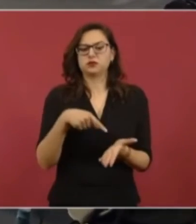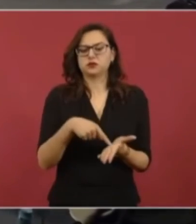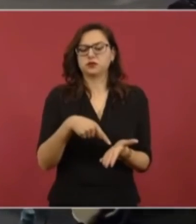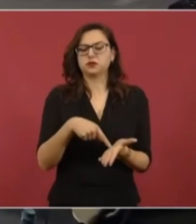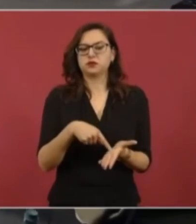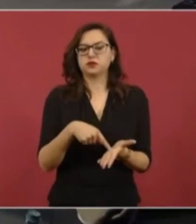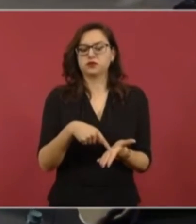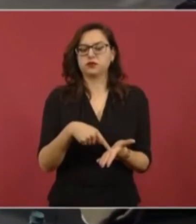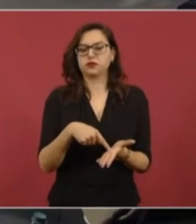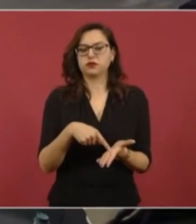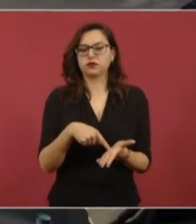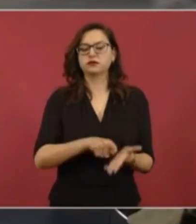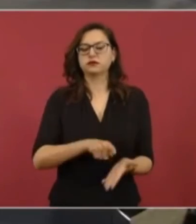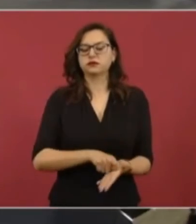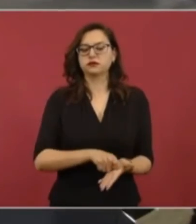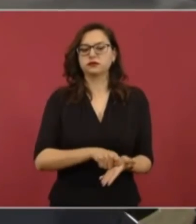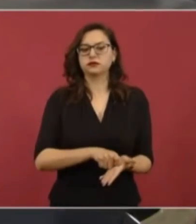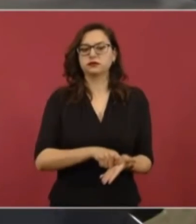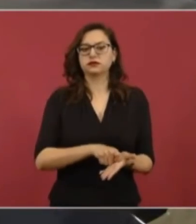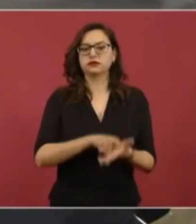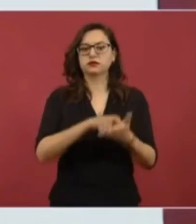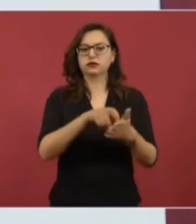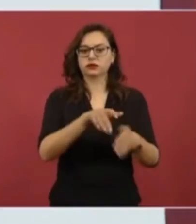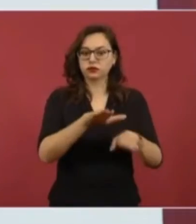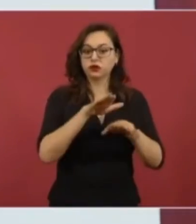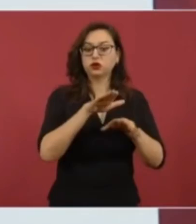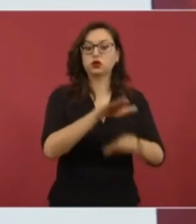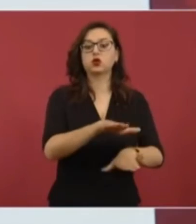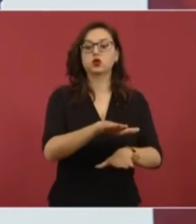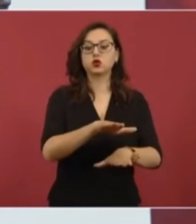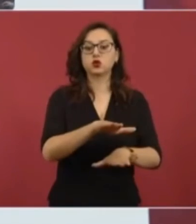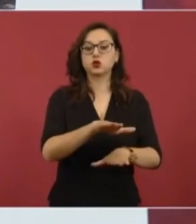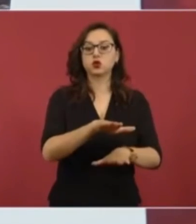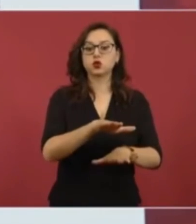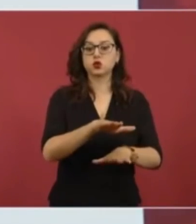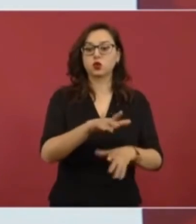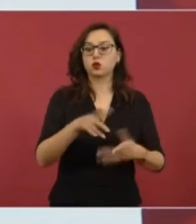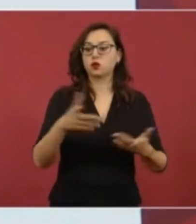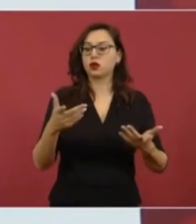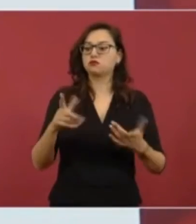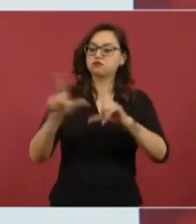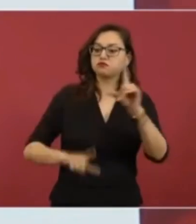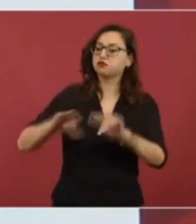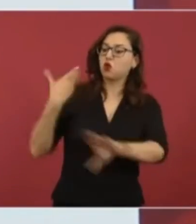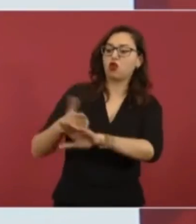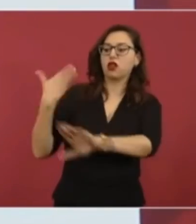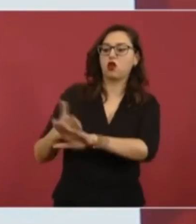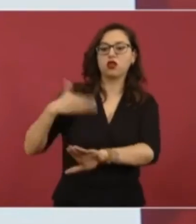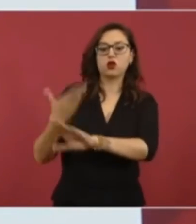Escribe todo aquello que es contrario a los intereses del pueblo,